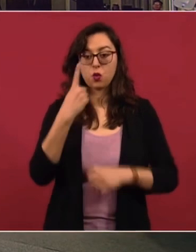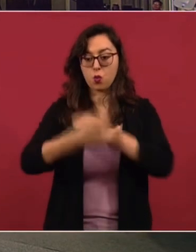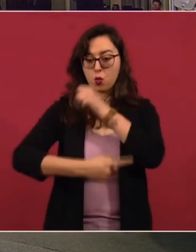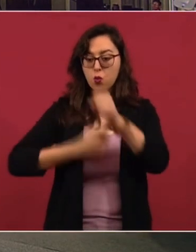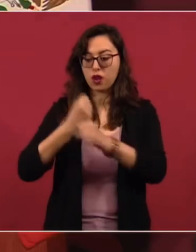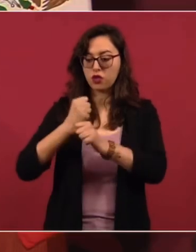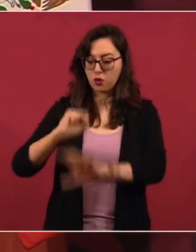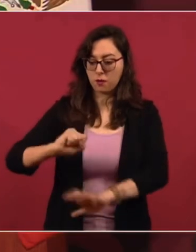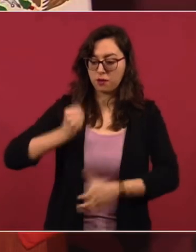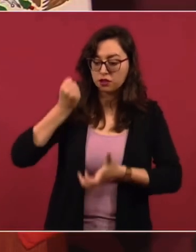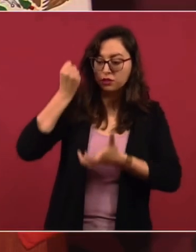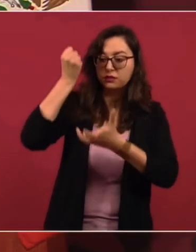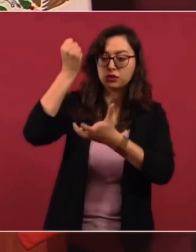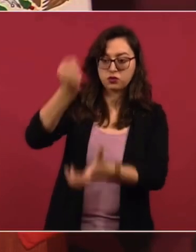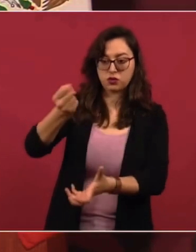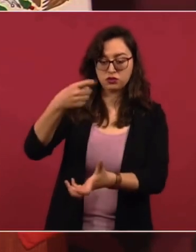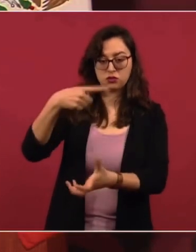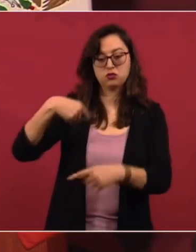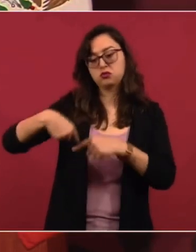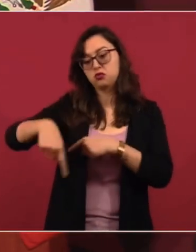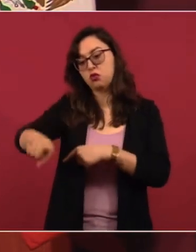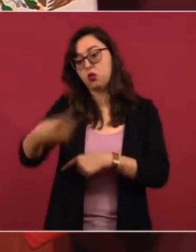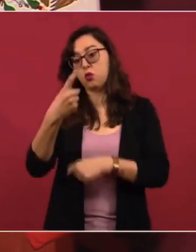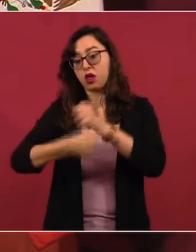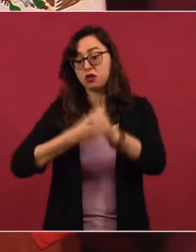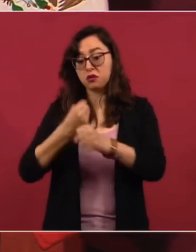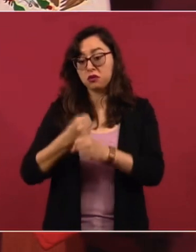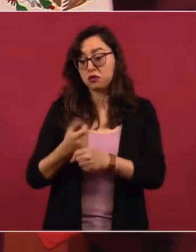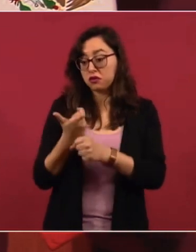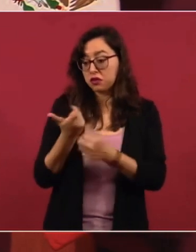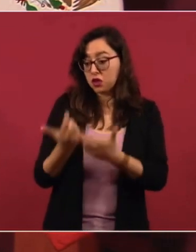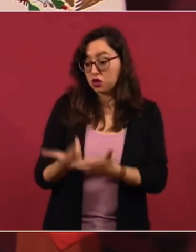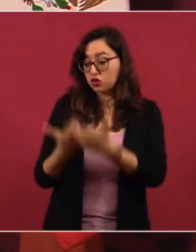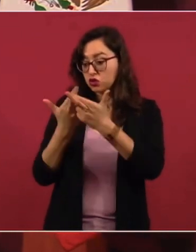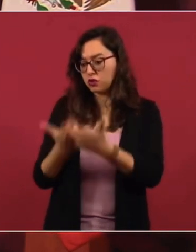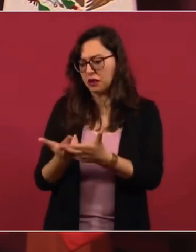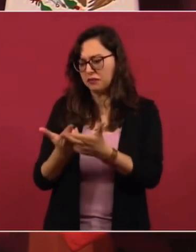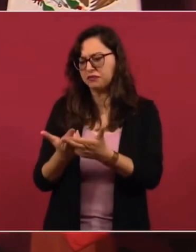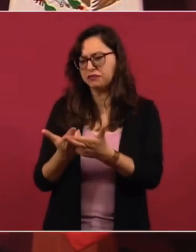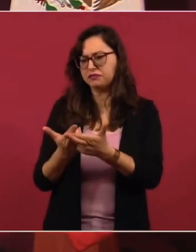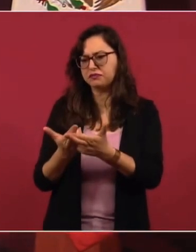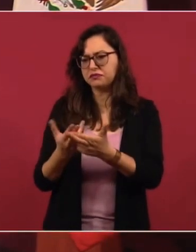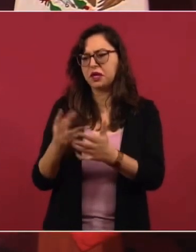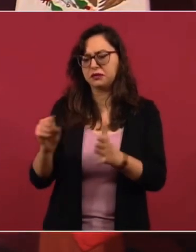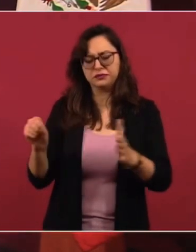sobra va para el fideicomiso,